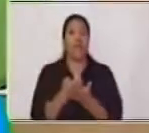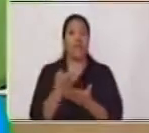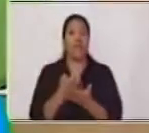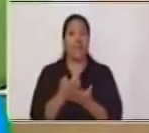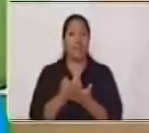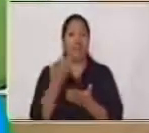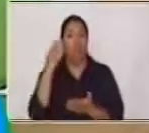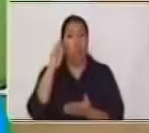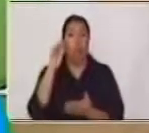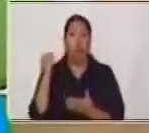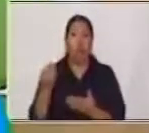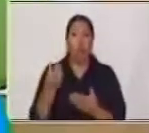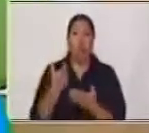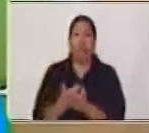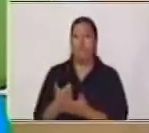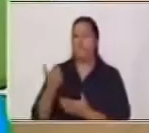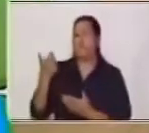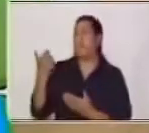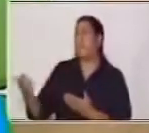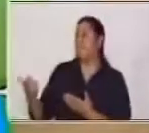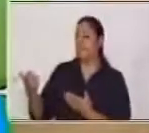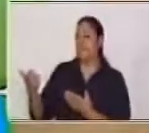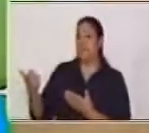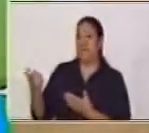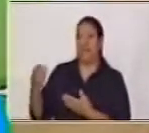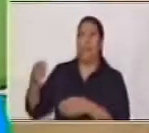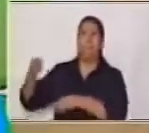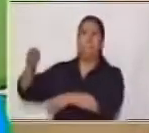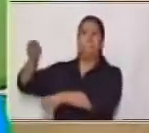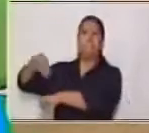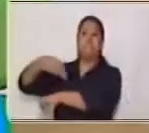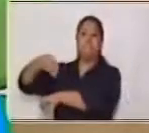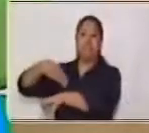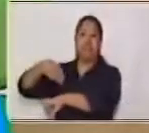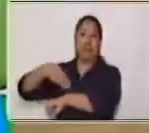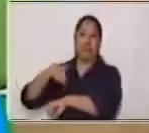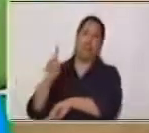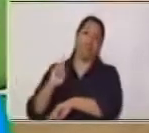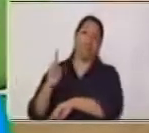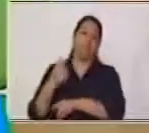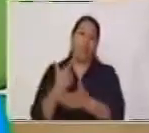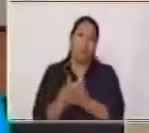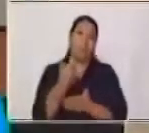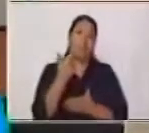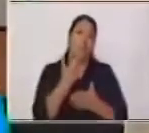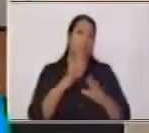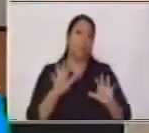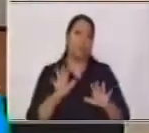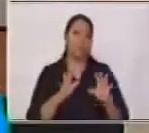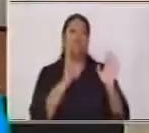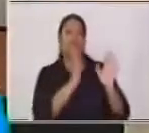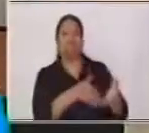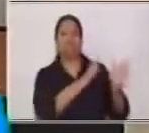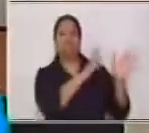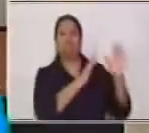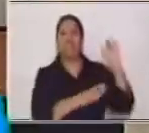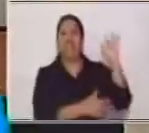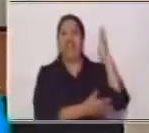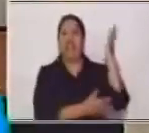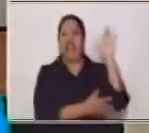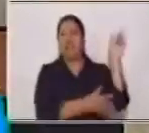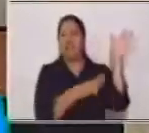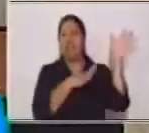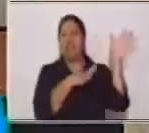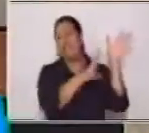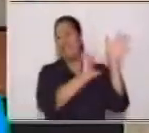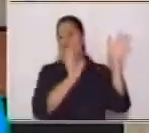ir a comprarlos a algún mercado porque ya los tenemos ahí Es importante también que se siembren en lugares donde hay